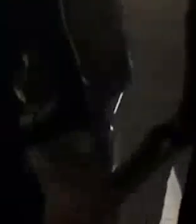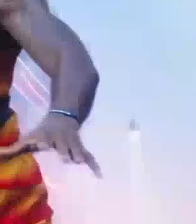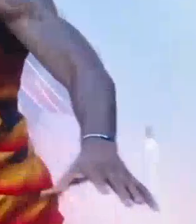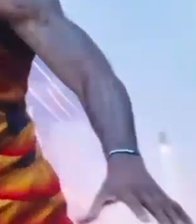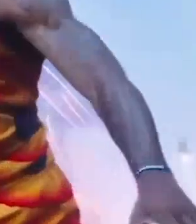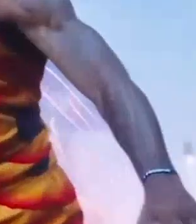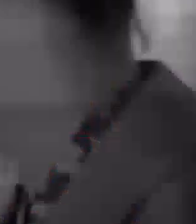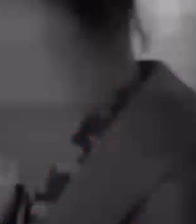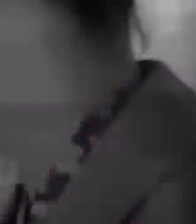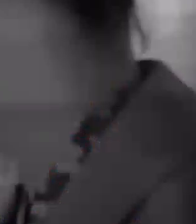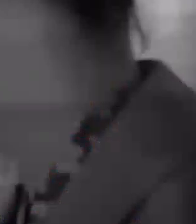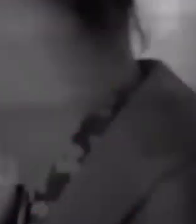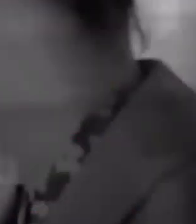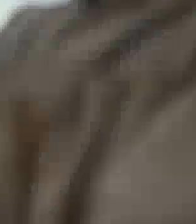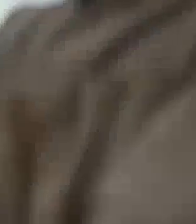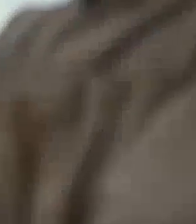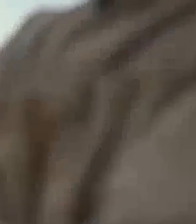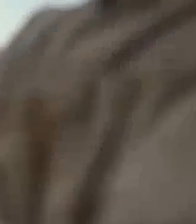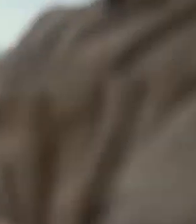Cine.